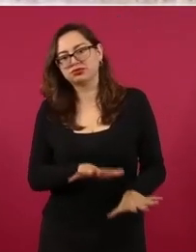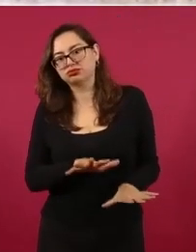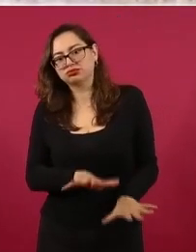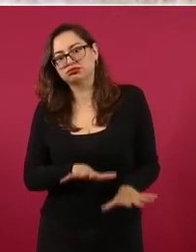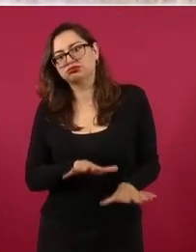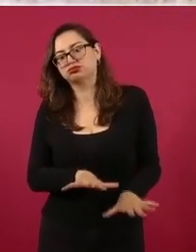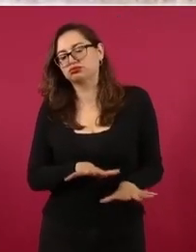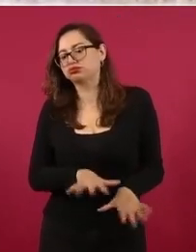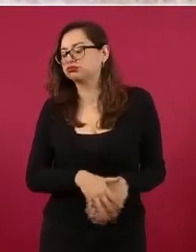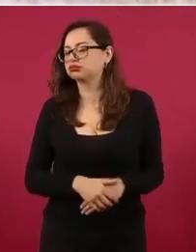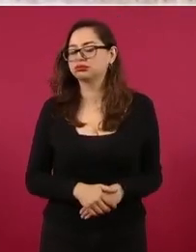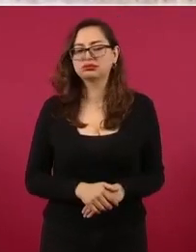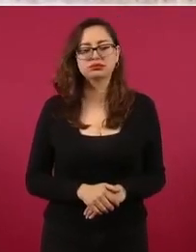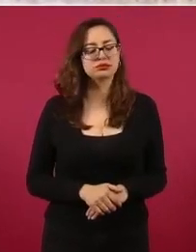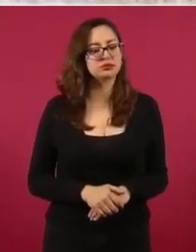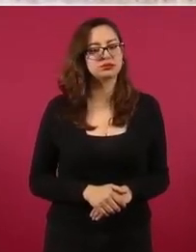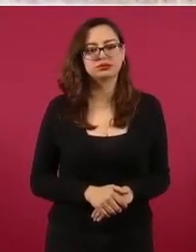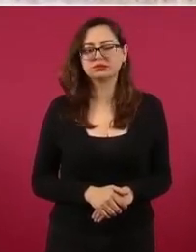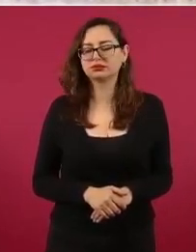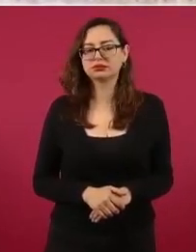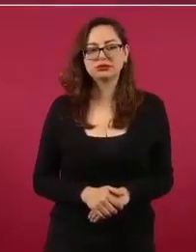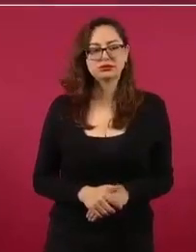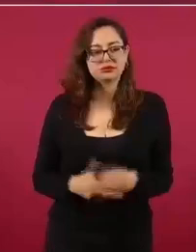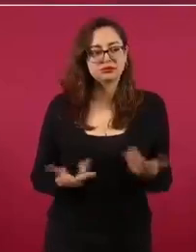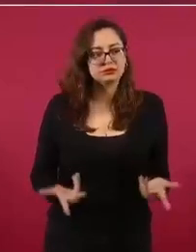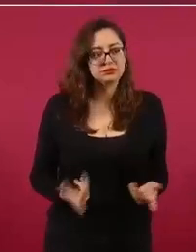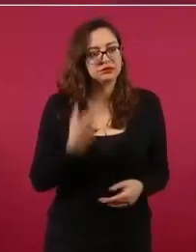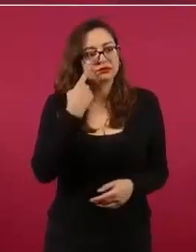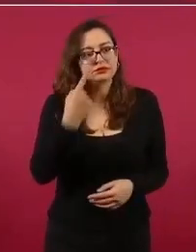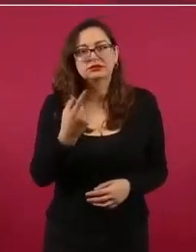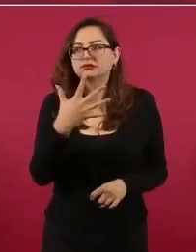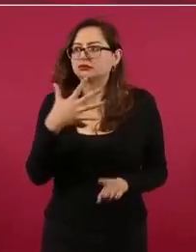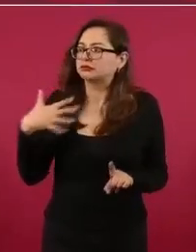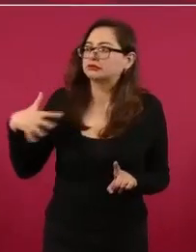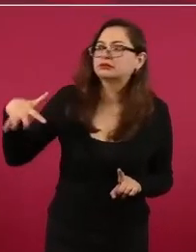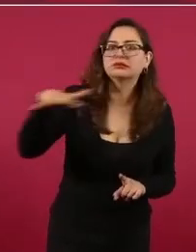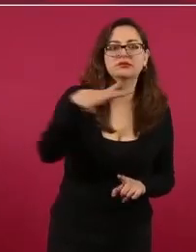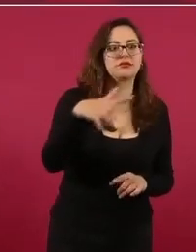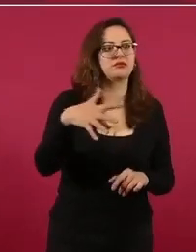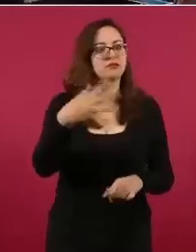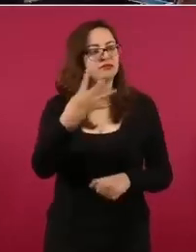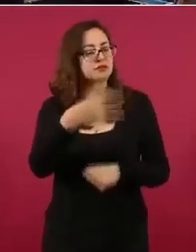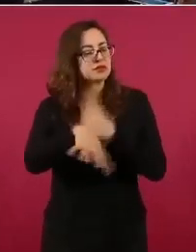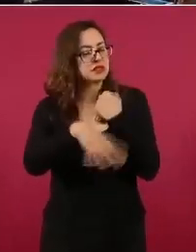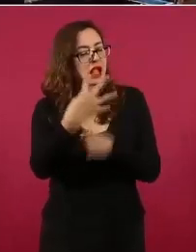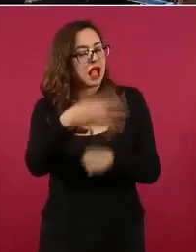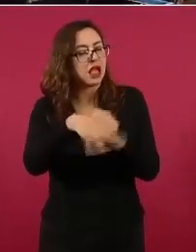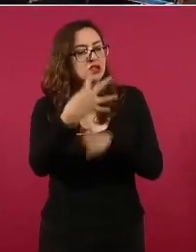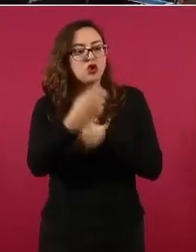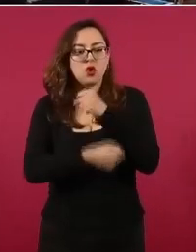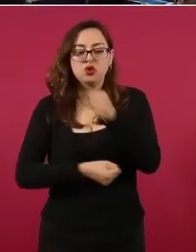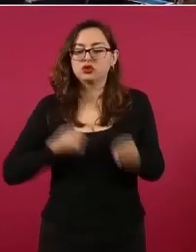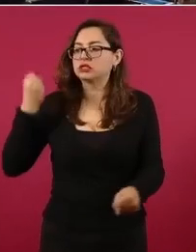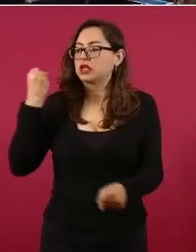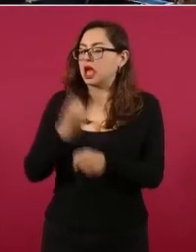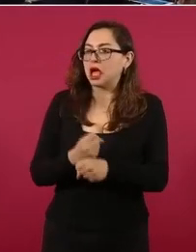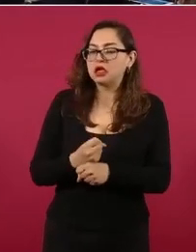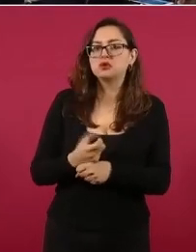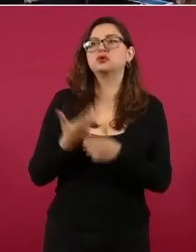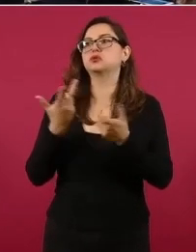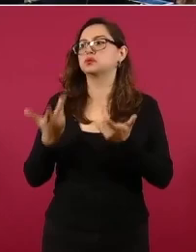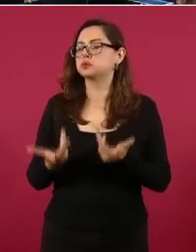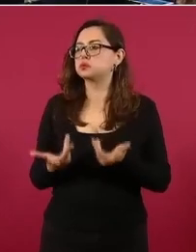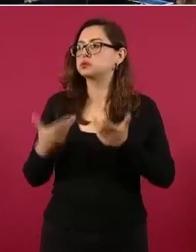porque si en catorce años estuviese bien